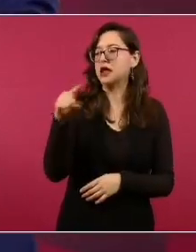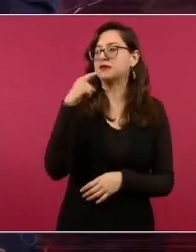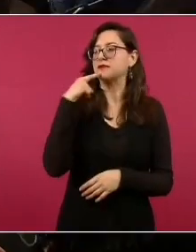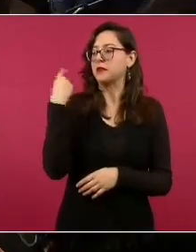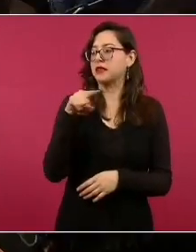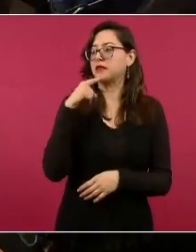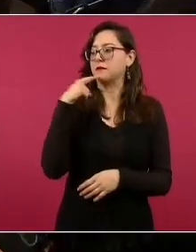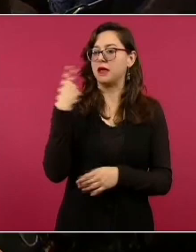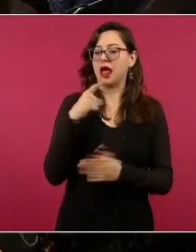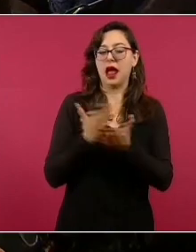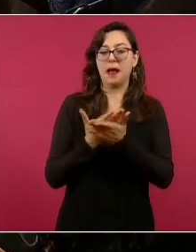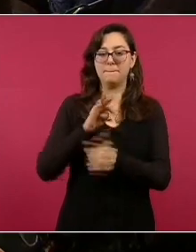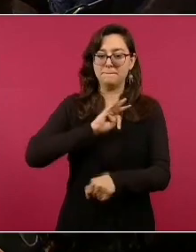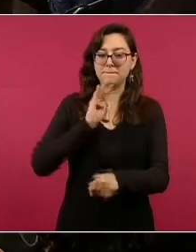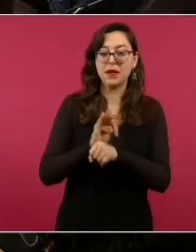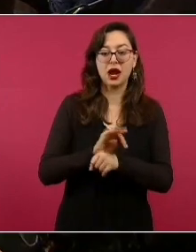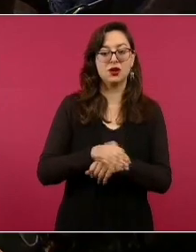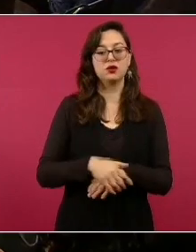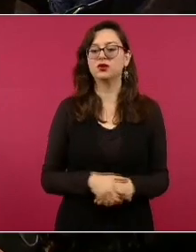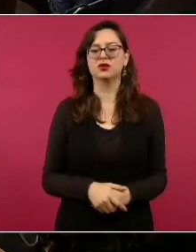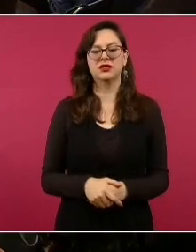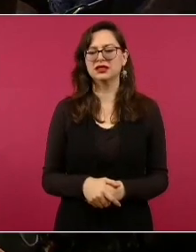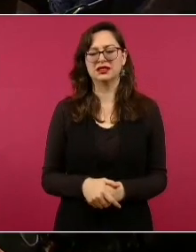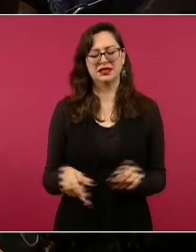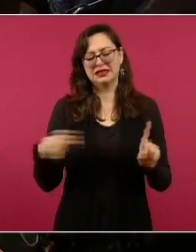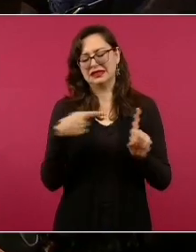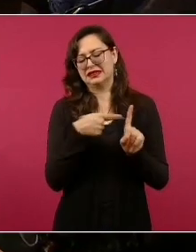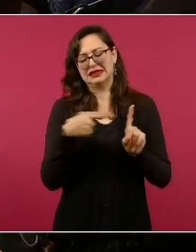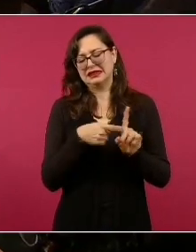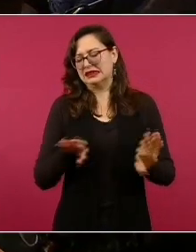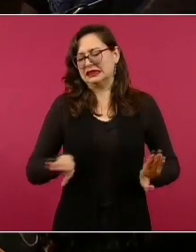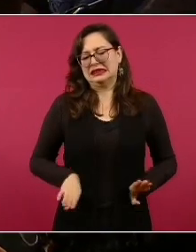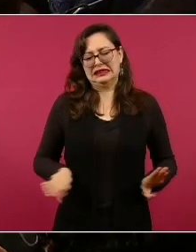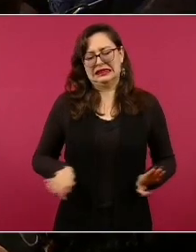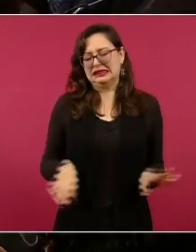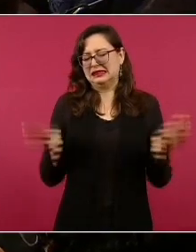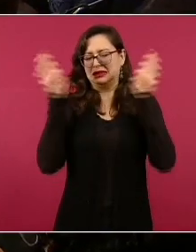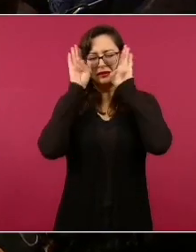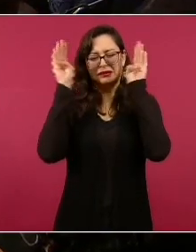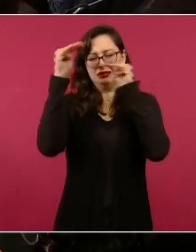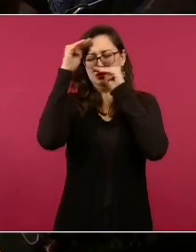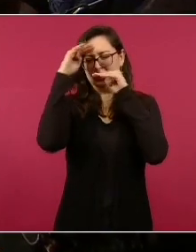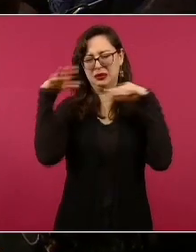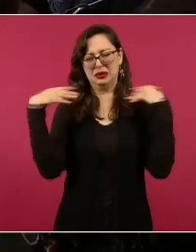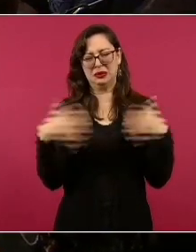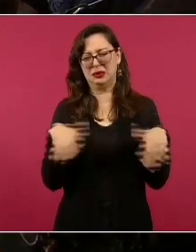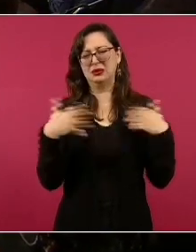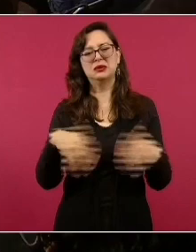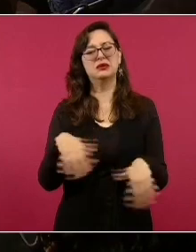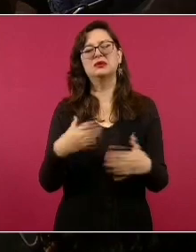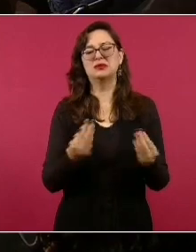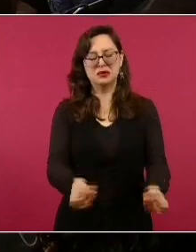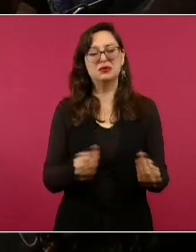Y desde luego del ITAM, muy reaccionario, muy conservador, todos ellos.